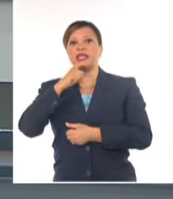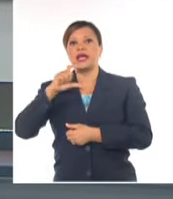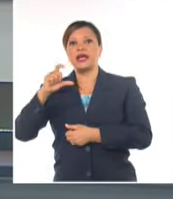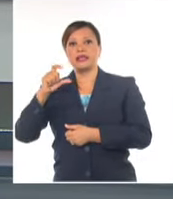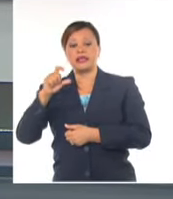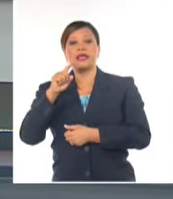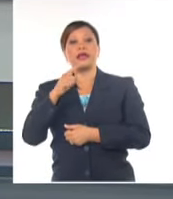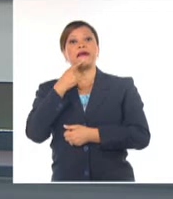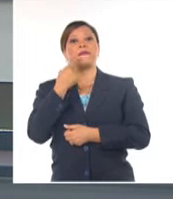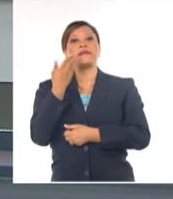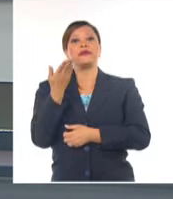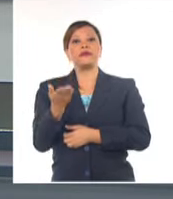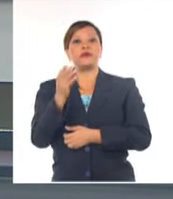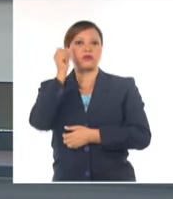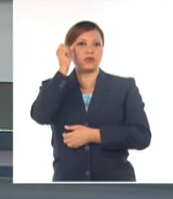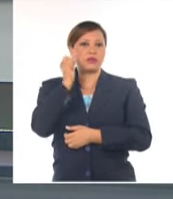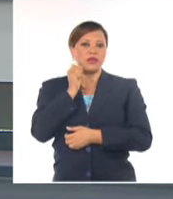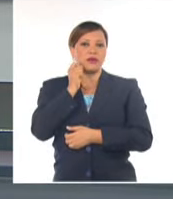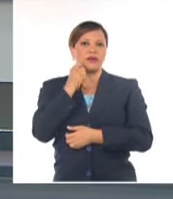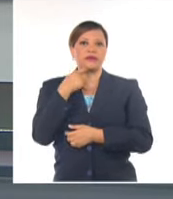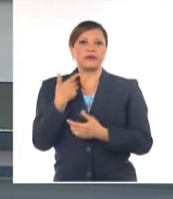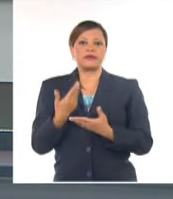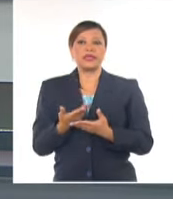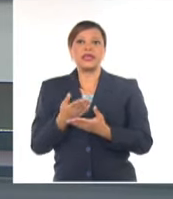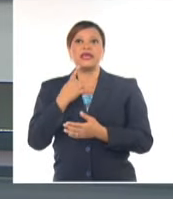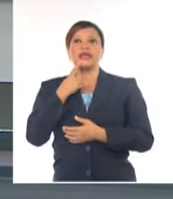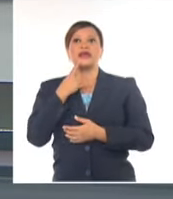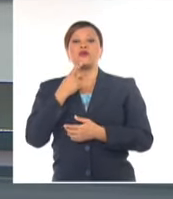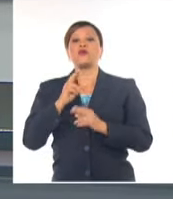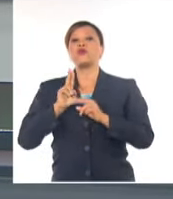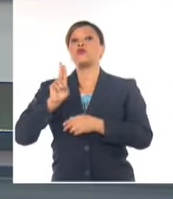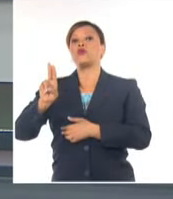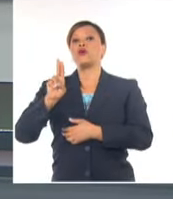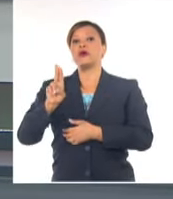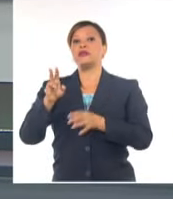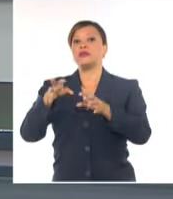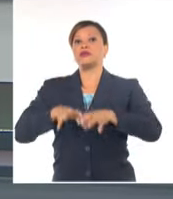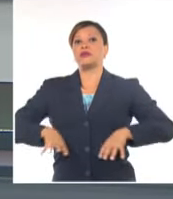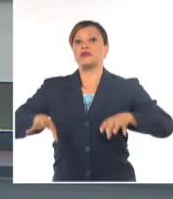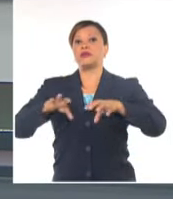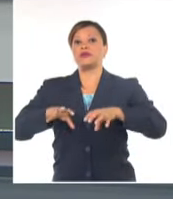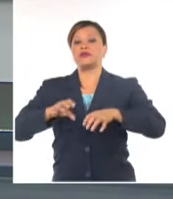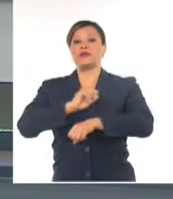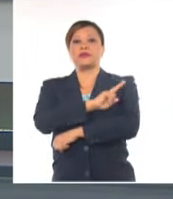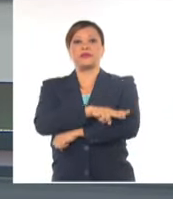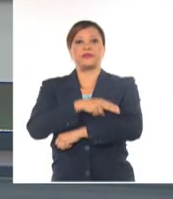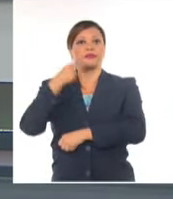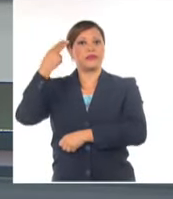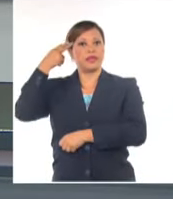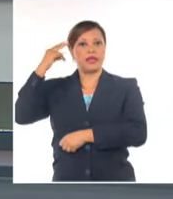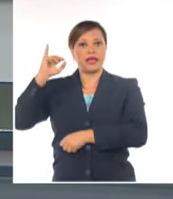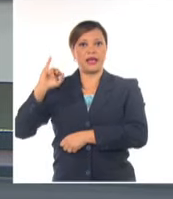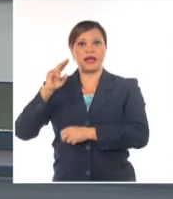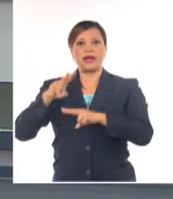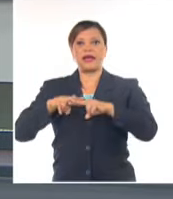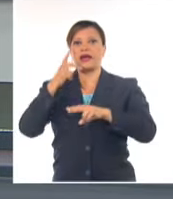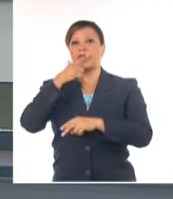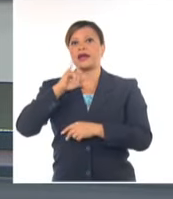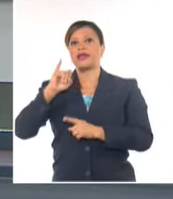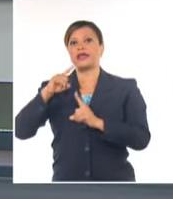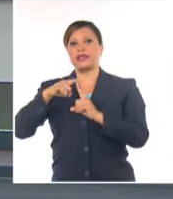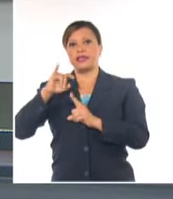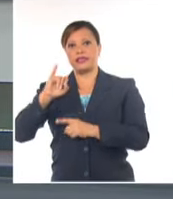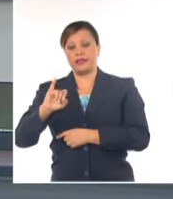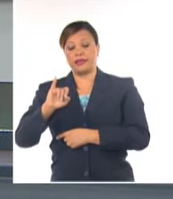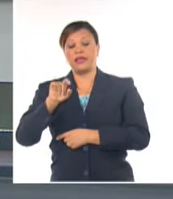este sábado una acción inmediata para resolver la crisis en haití la líder pro témpore de la celac advirtió que este